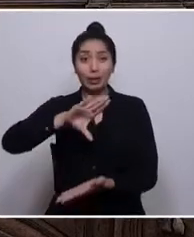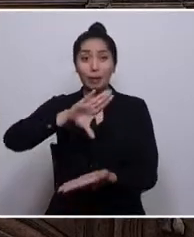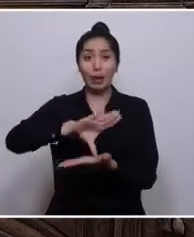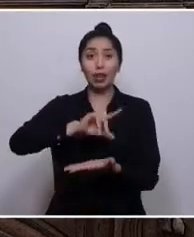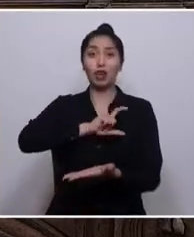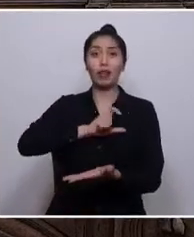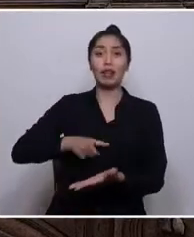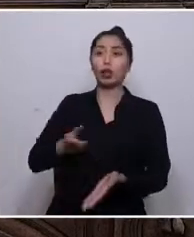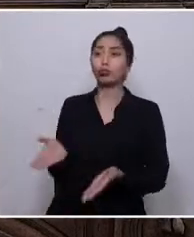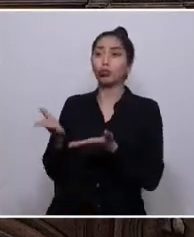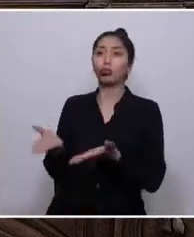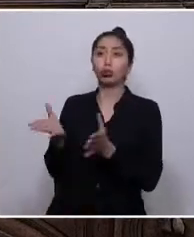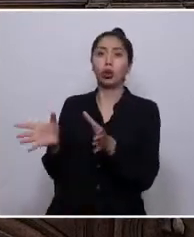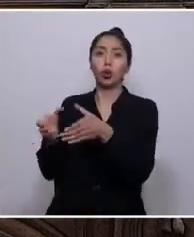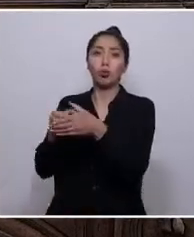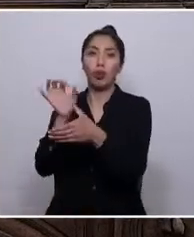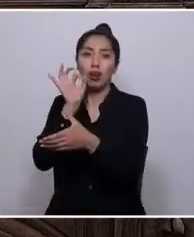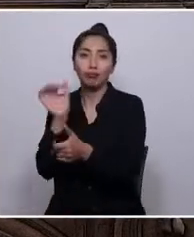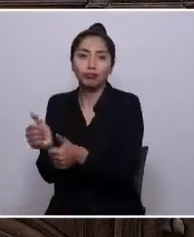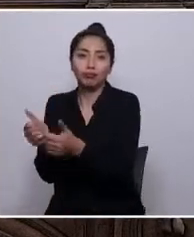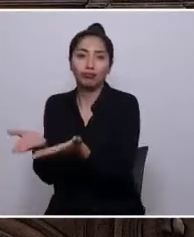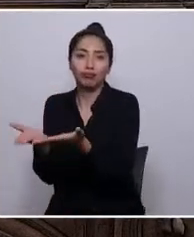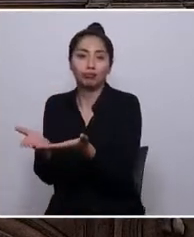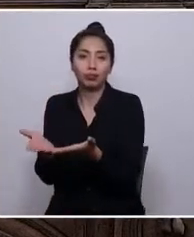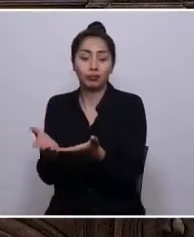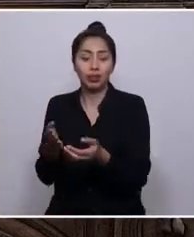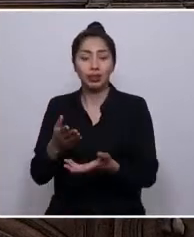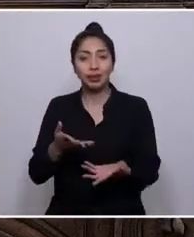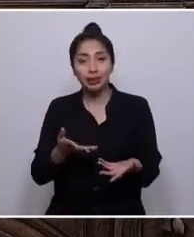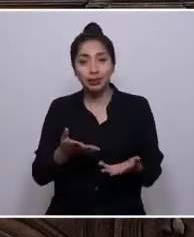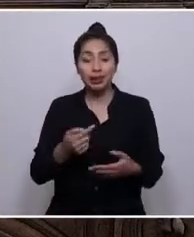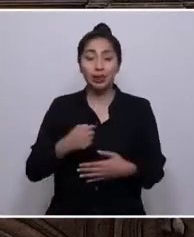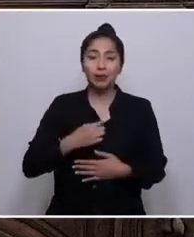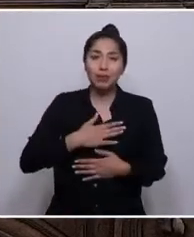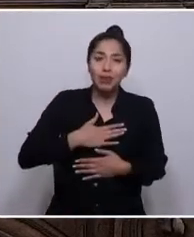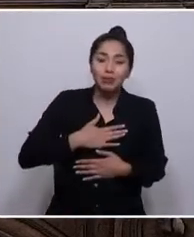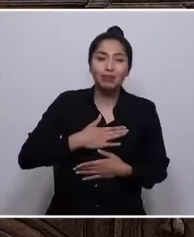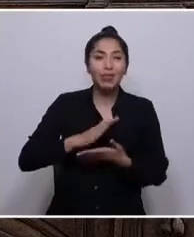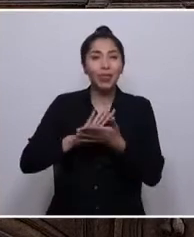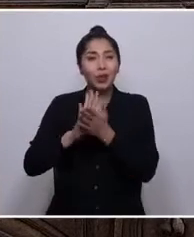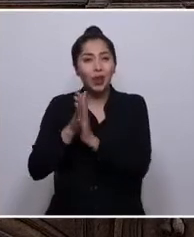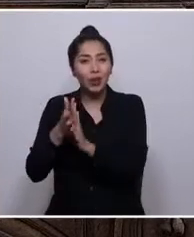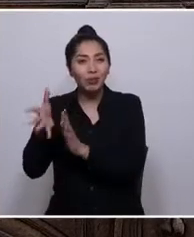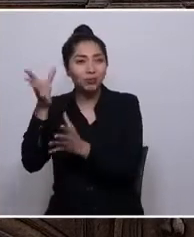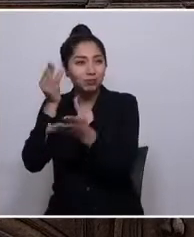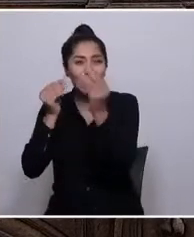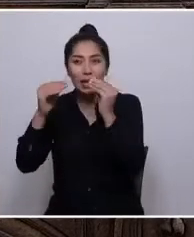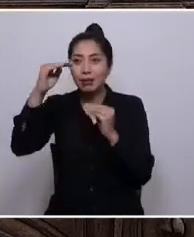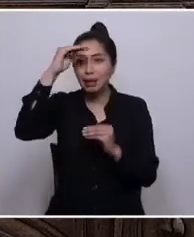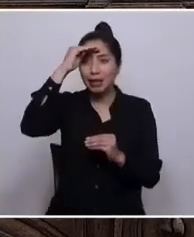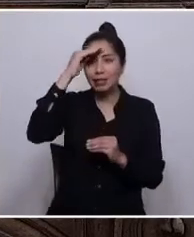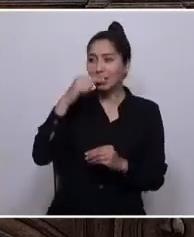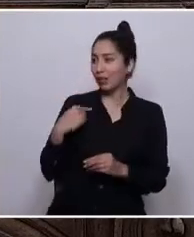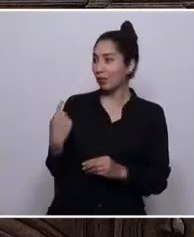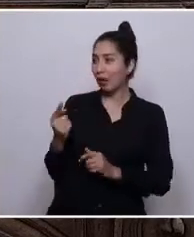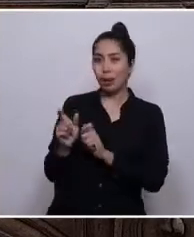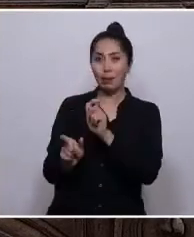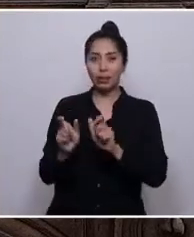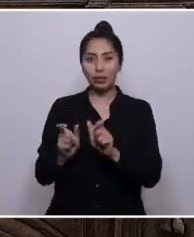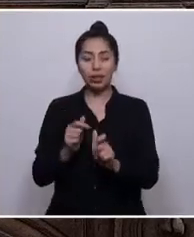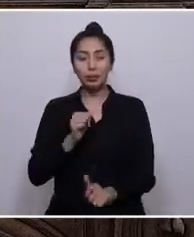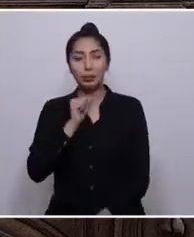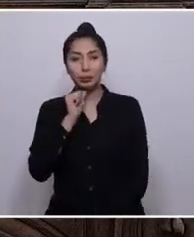la élite. Traigo conmigo los saberes de quienes hemos sido empobrecidos por este Estado